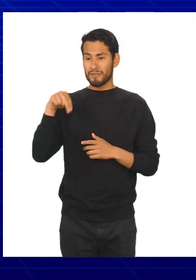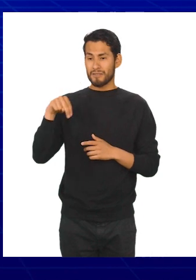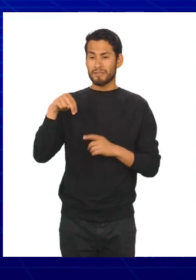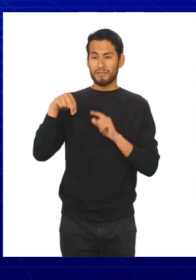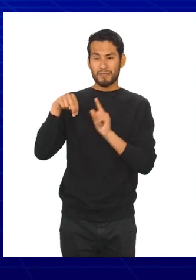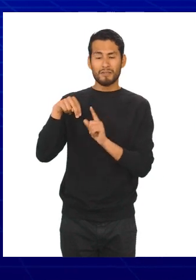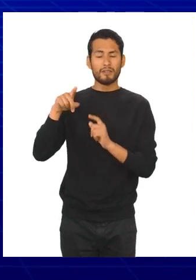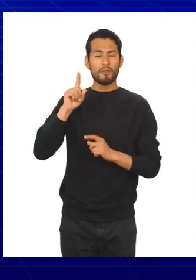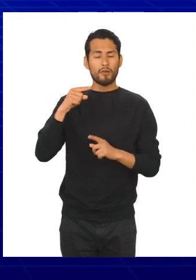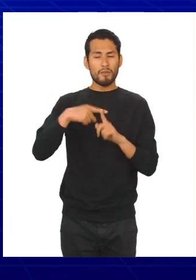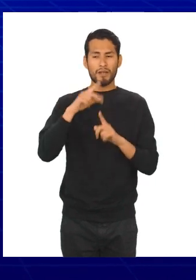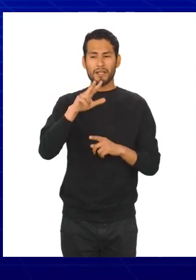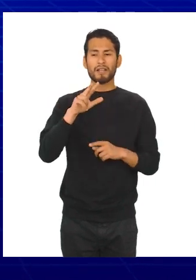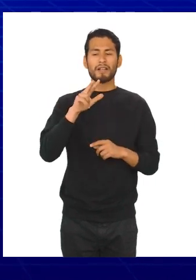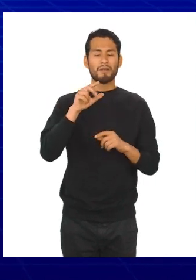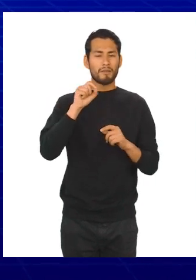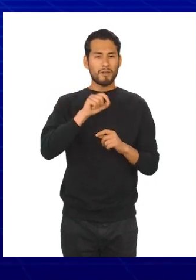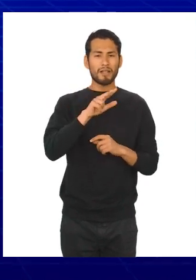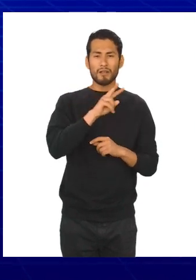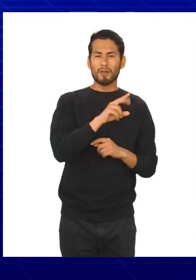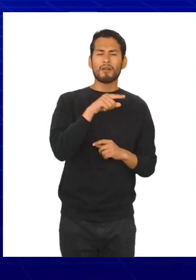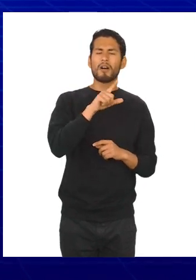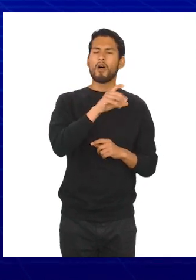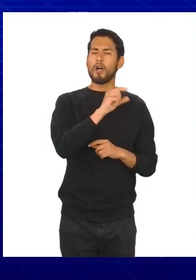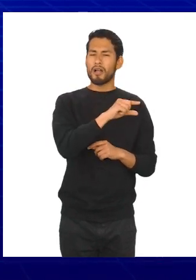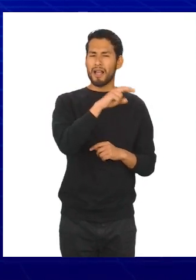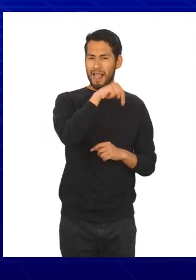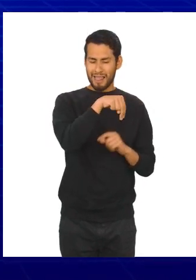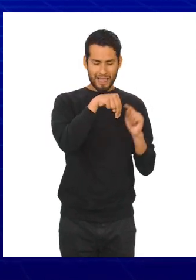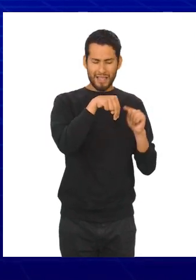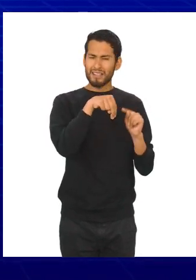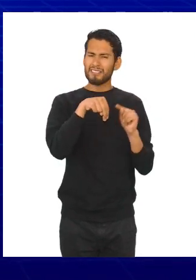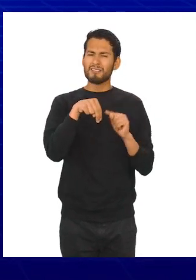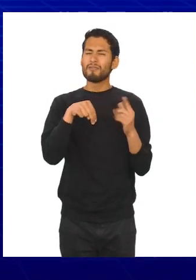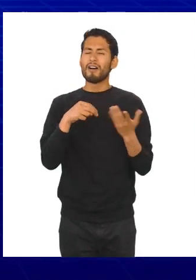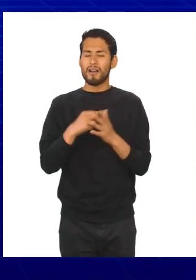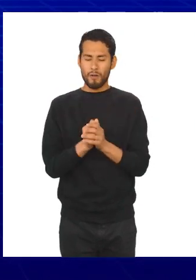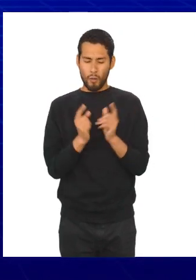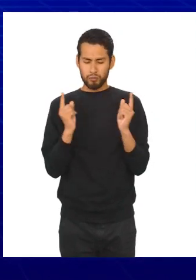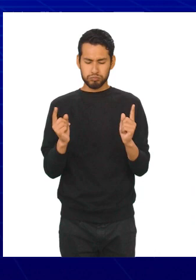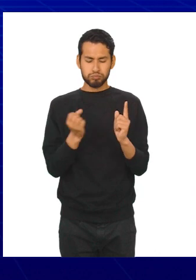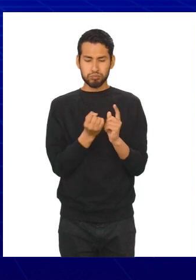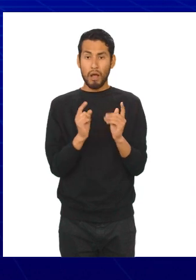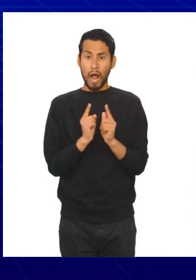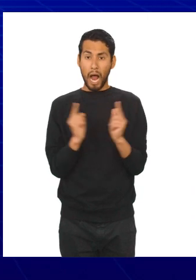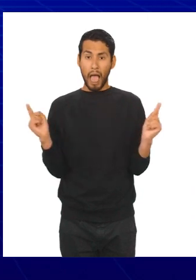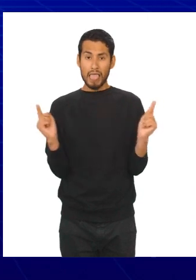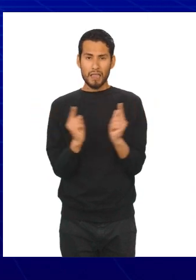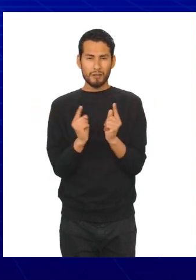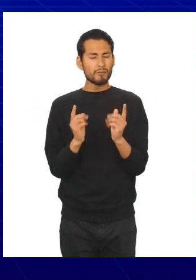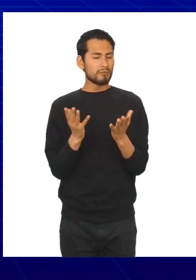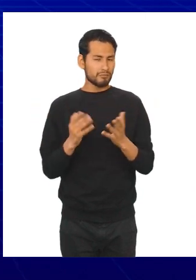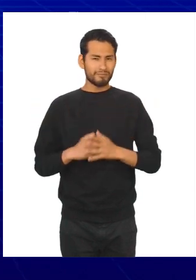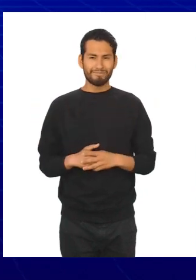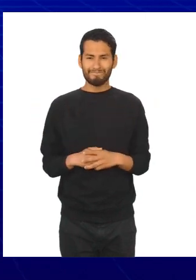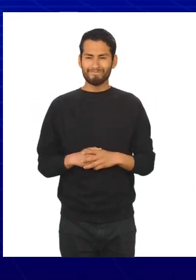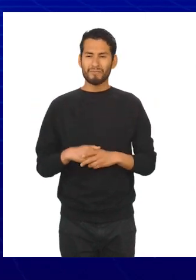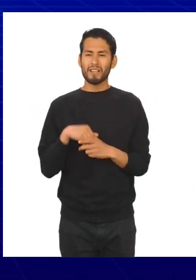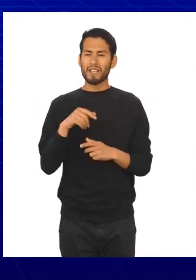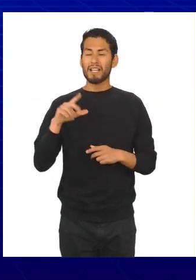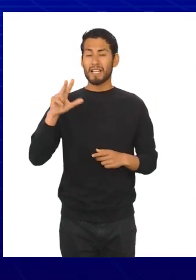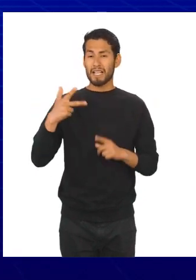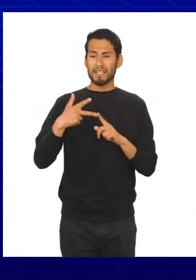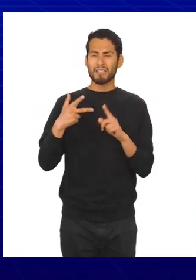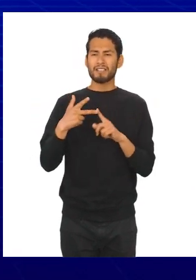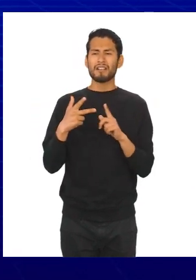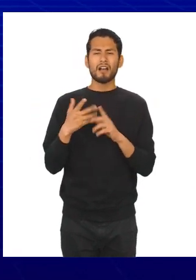más 3,32 por logaritmo de n, siendo n el tamaño de la muestra. En tercer lugar, calcular el